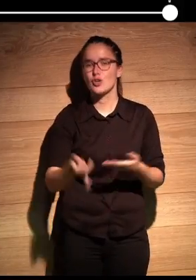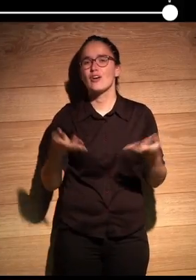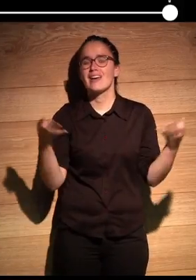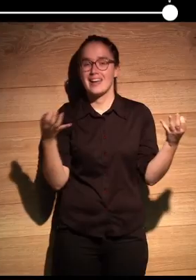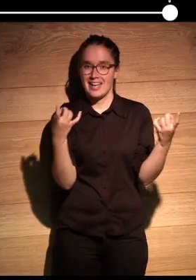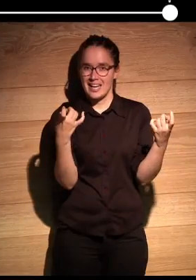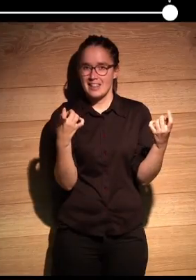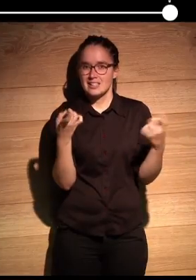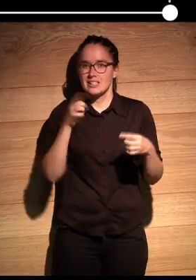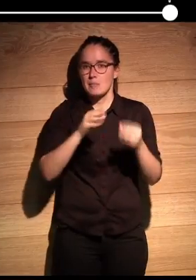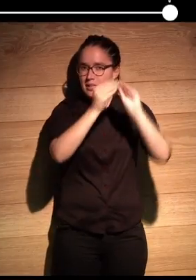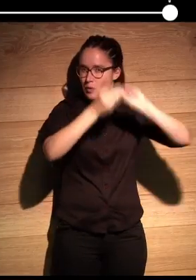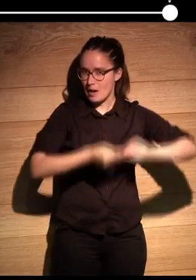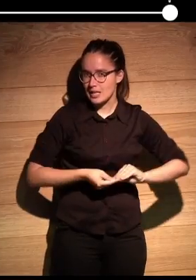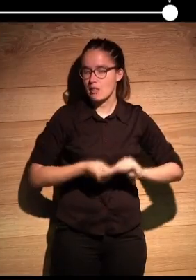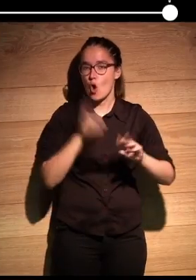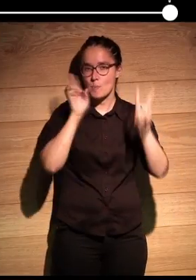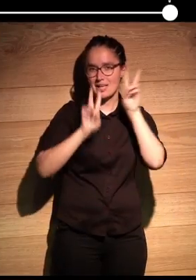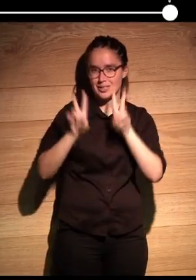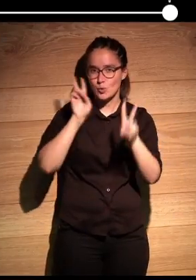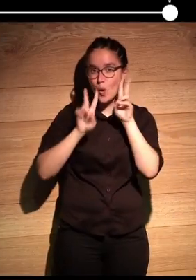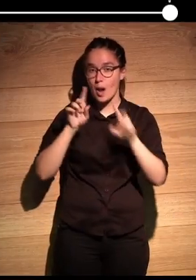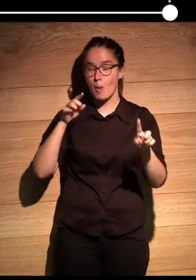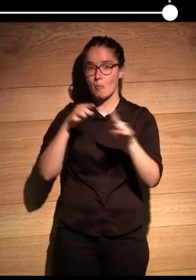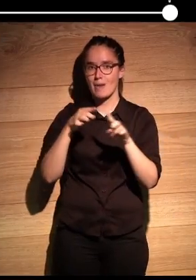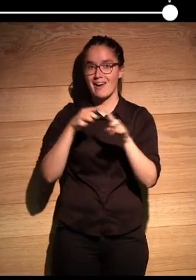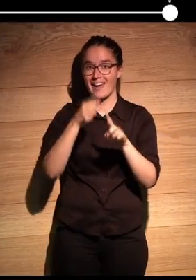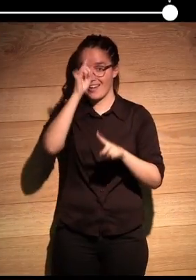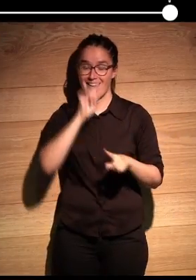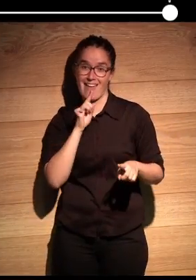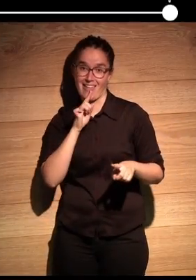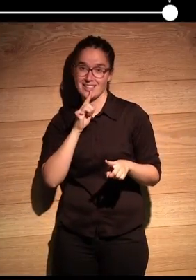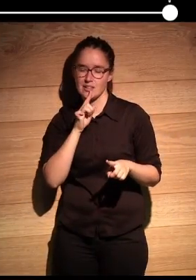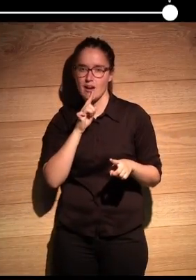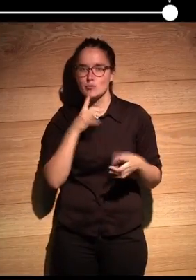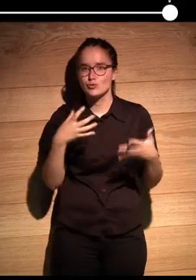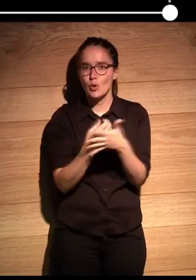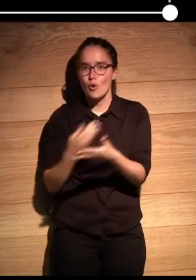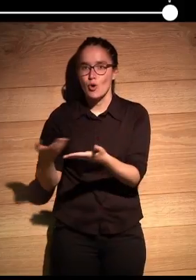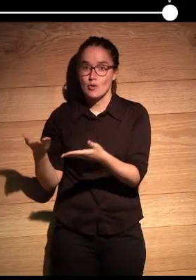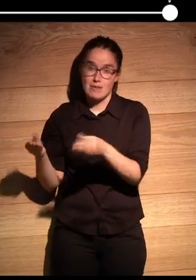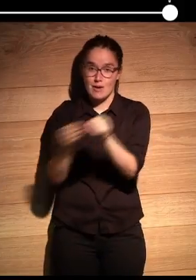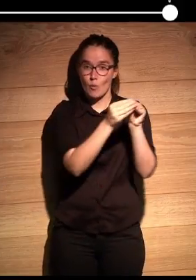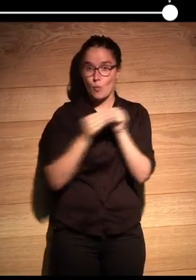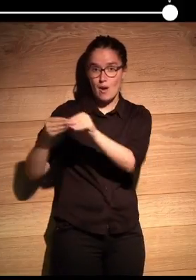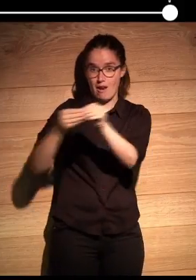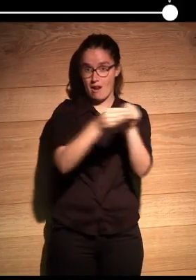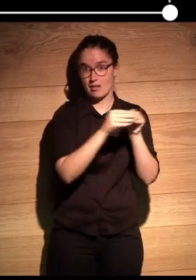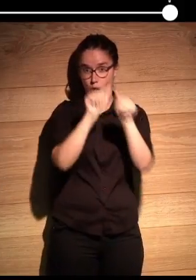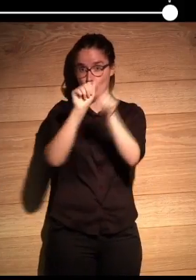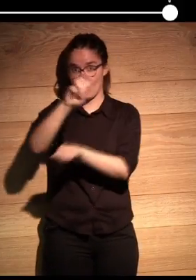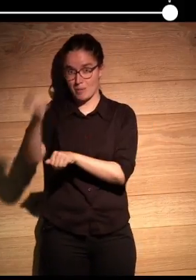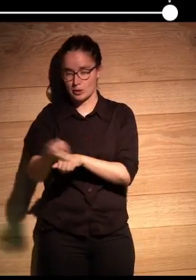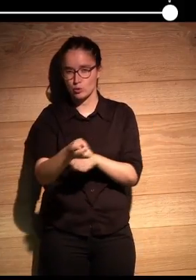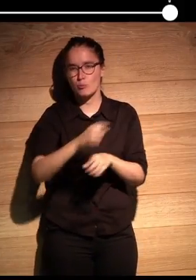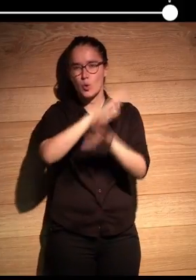requería también de una maquetación visual para que la estética respirara igual que todo el universo transmedia que ya tenían en otros formatos.